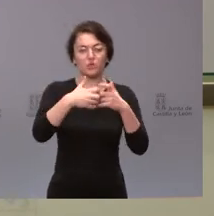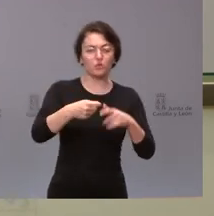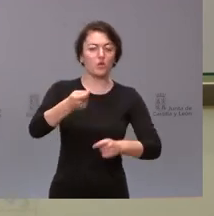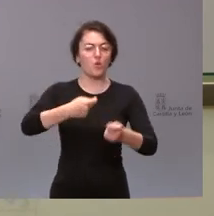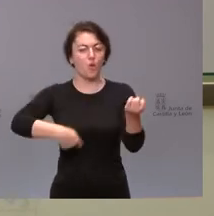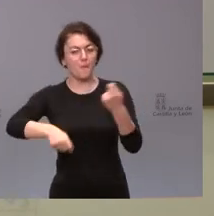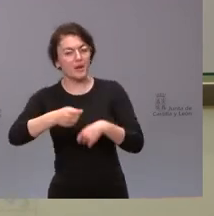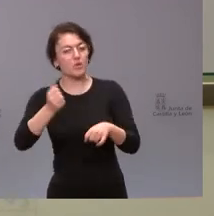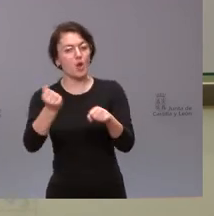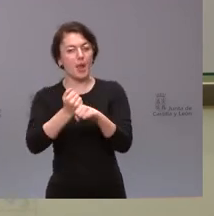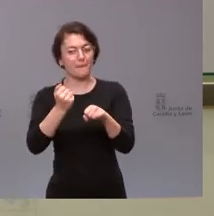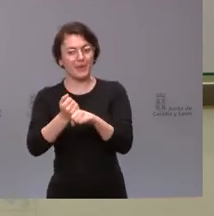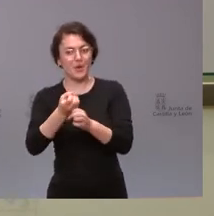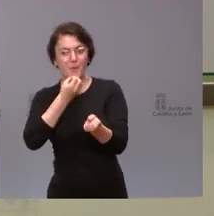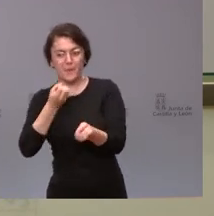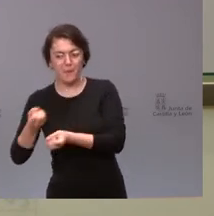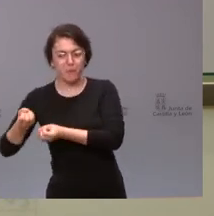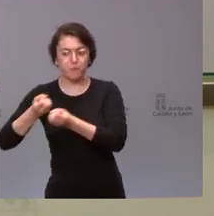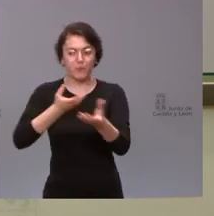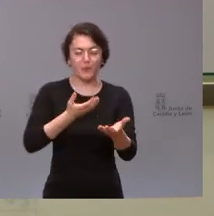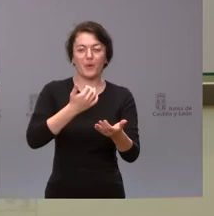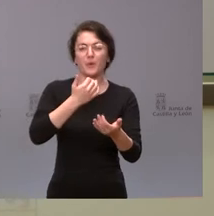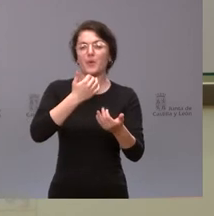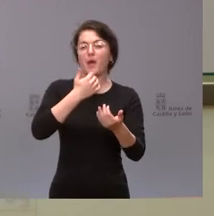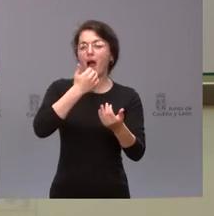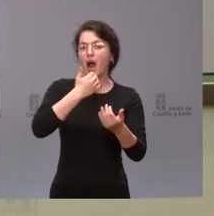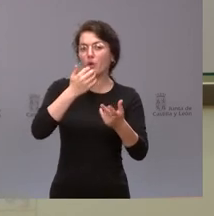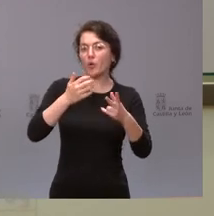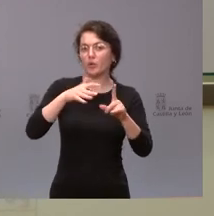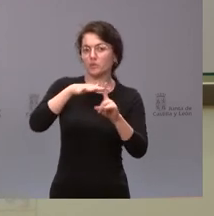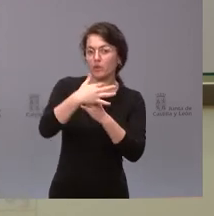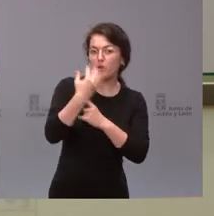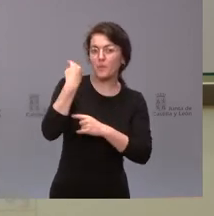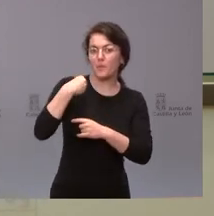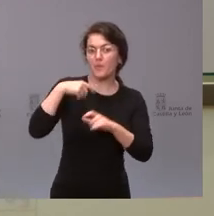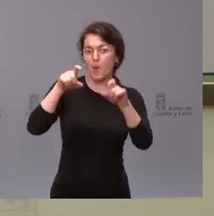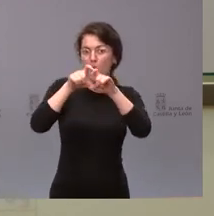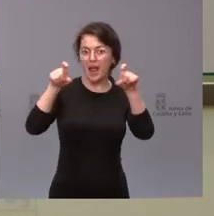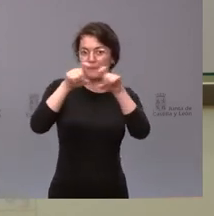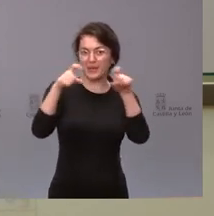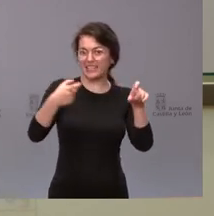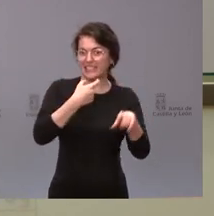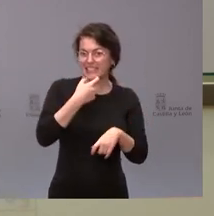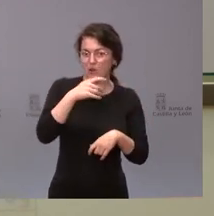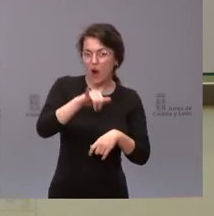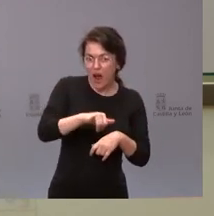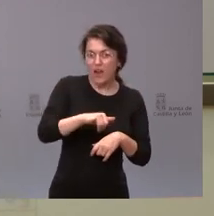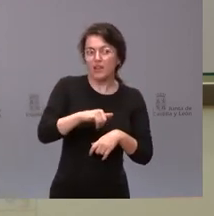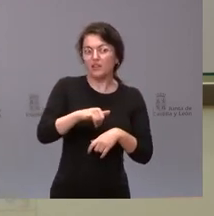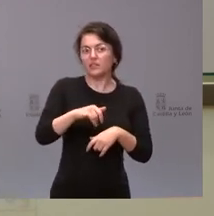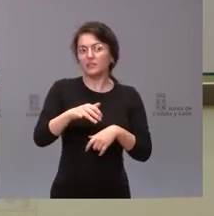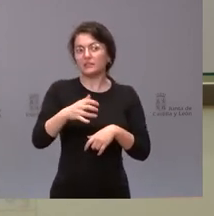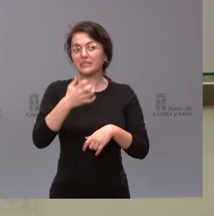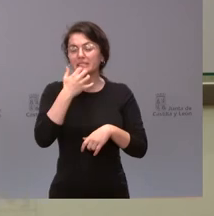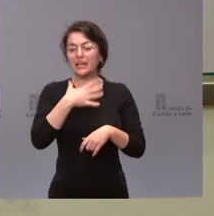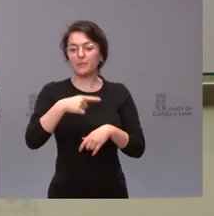les ha trasladado un poco la situación que tiene la empresa en el Consejo de Gobierno y si nos puede avanzar qué